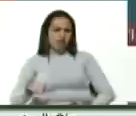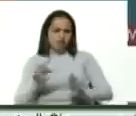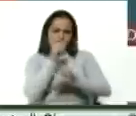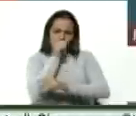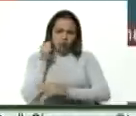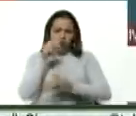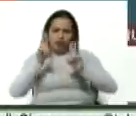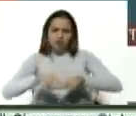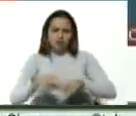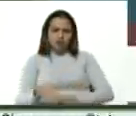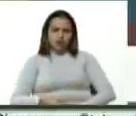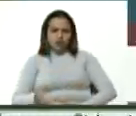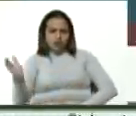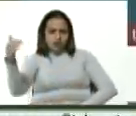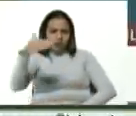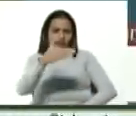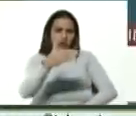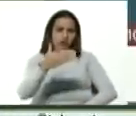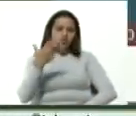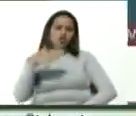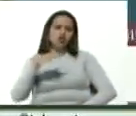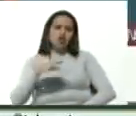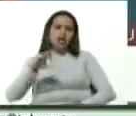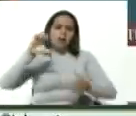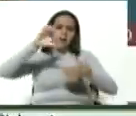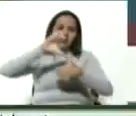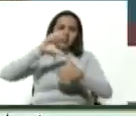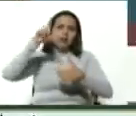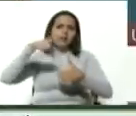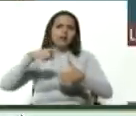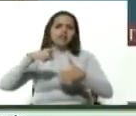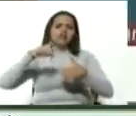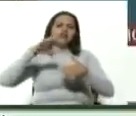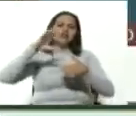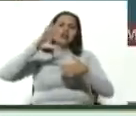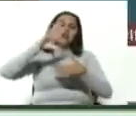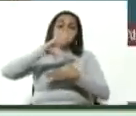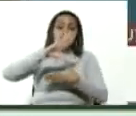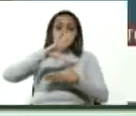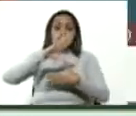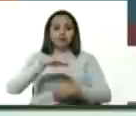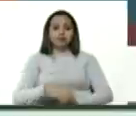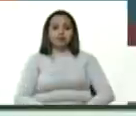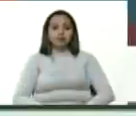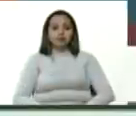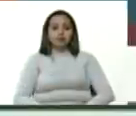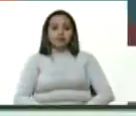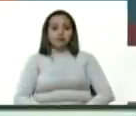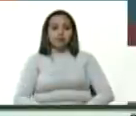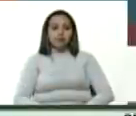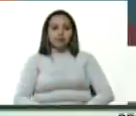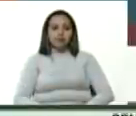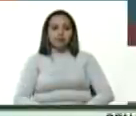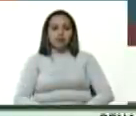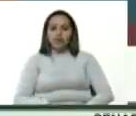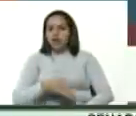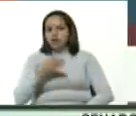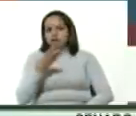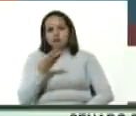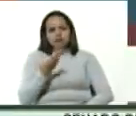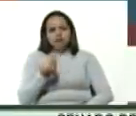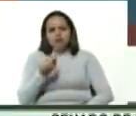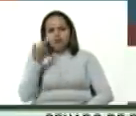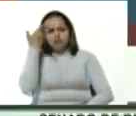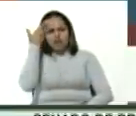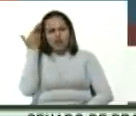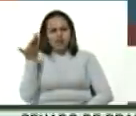hacia América Central y hacia Norteamérica. Eso es algo tan evidente que es